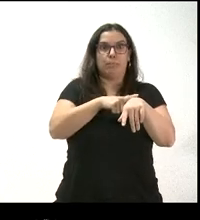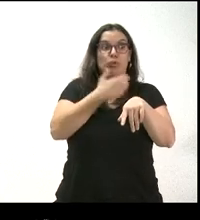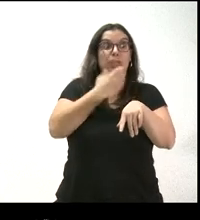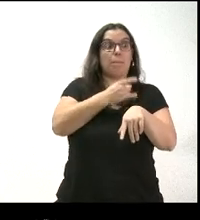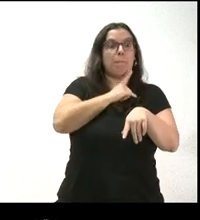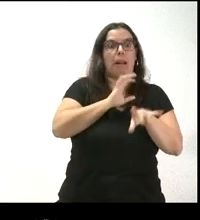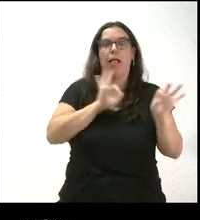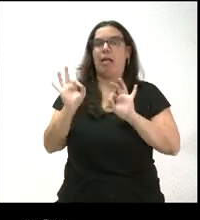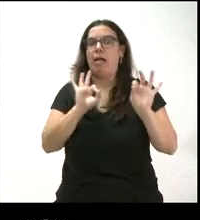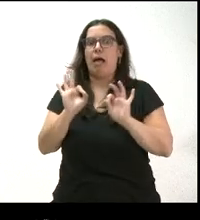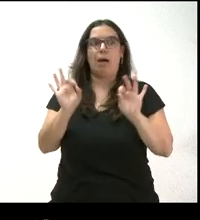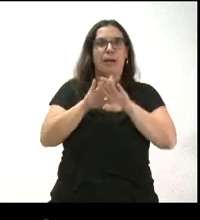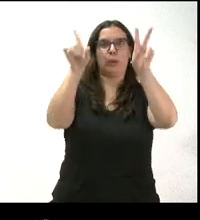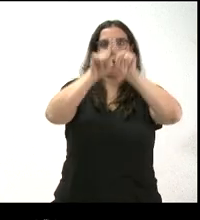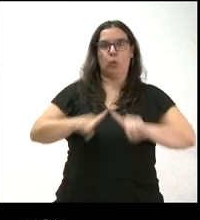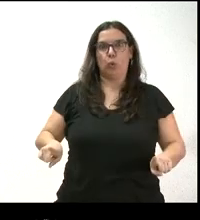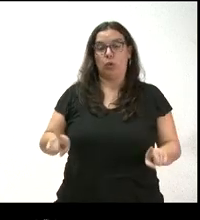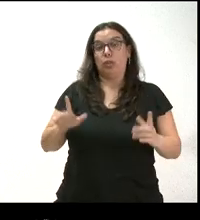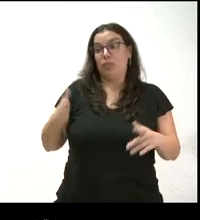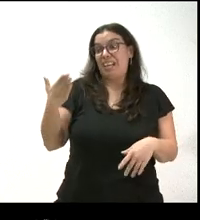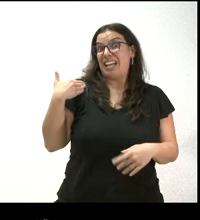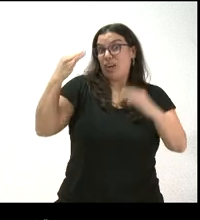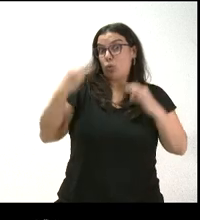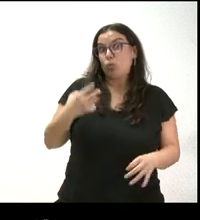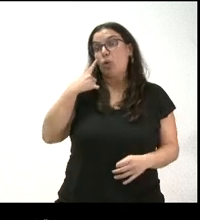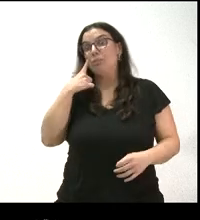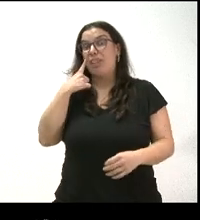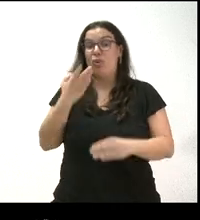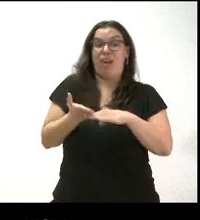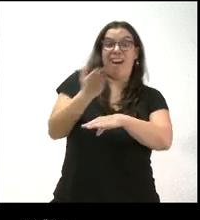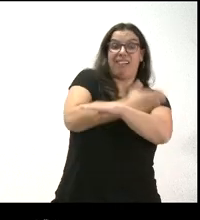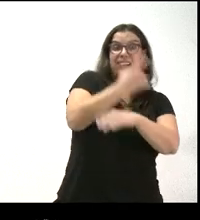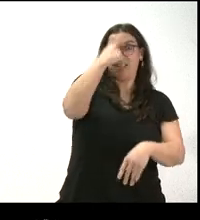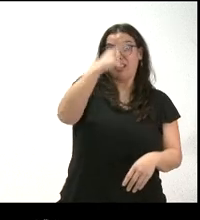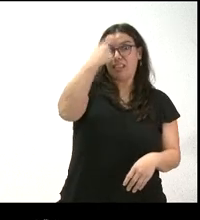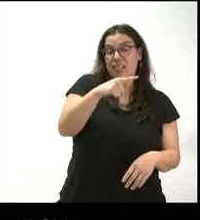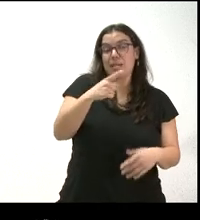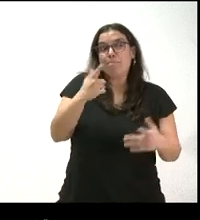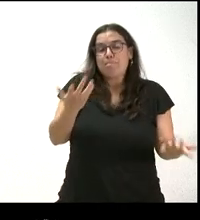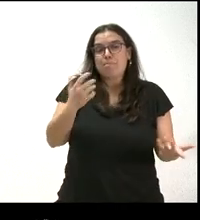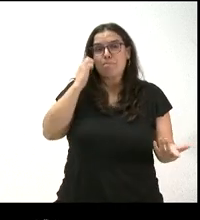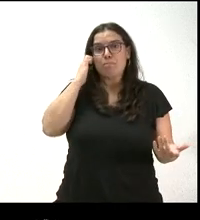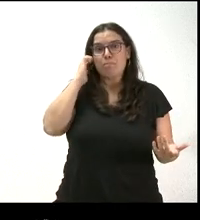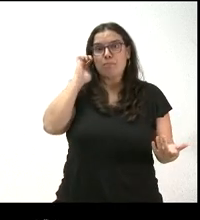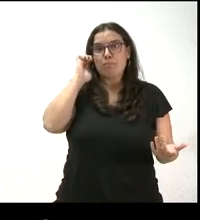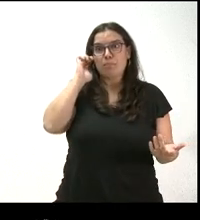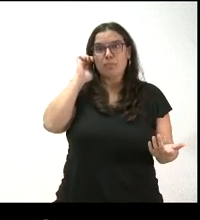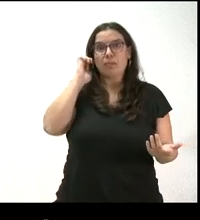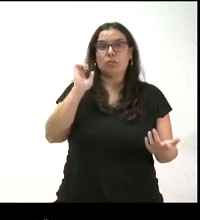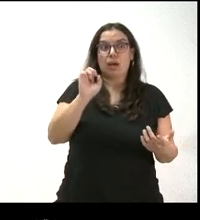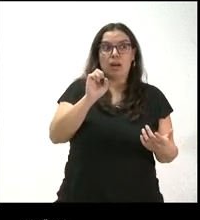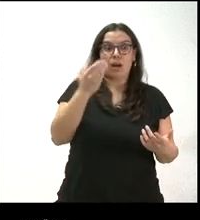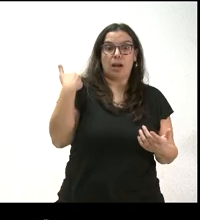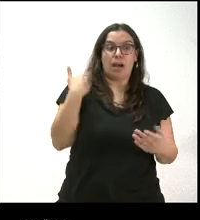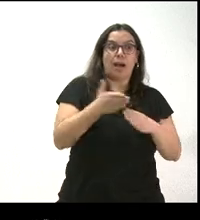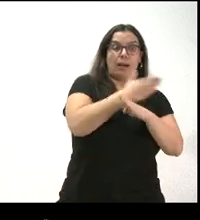No sé si el valor de esta inspección última, puesta en relación con la anterior, si tenía el mismo resultado